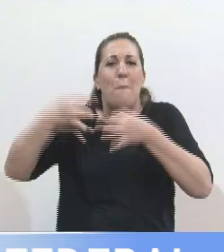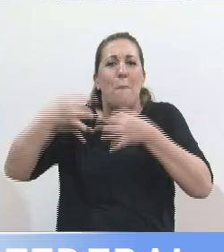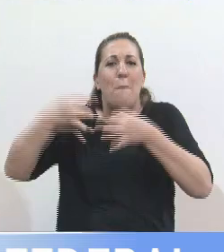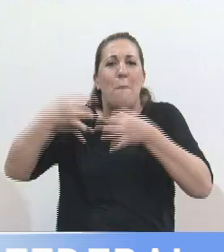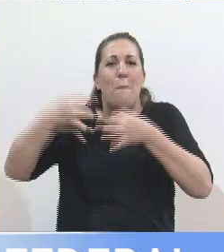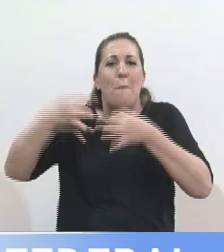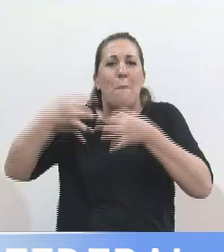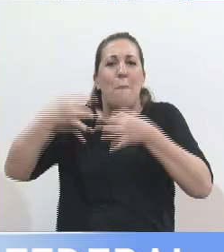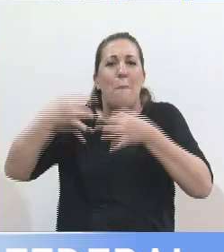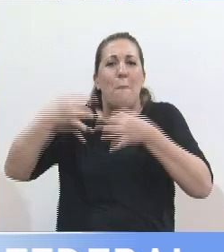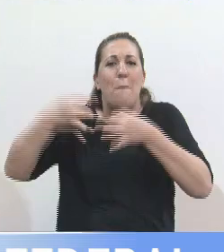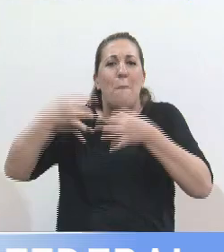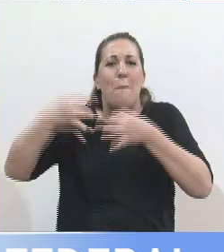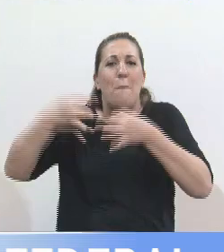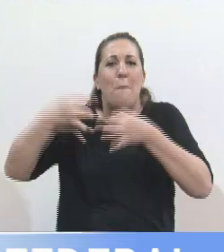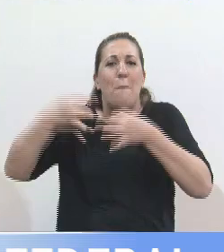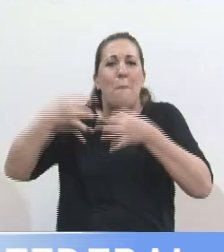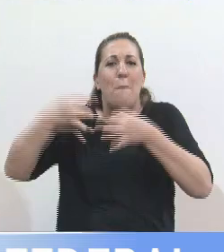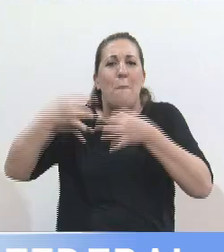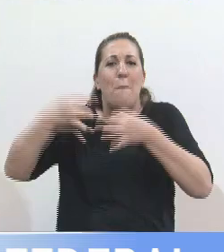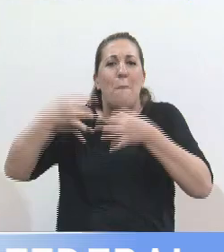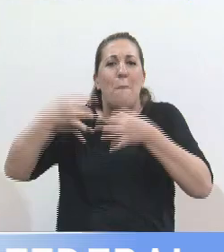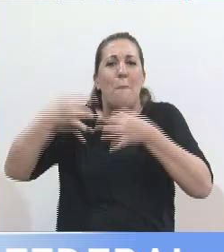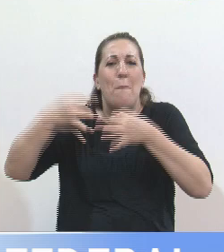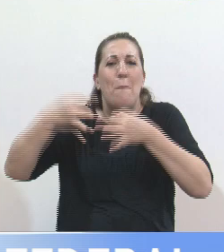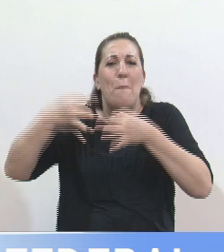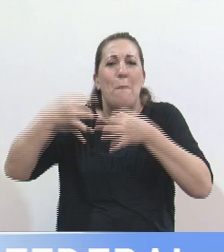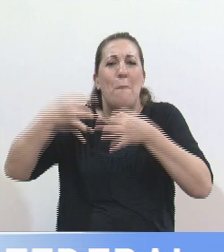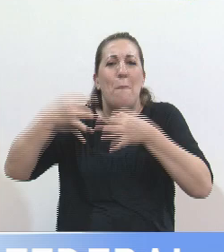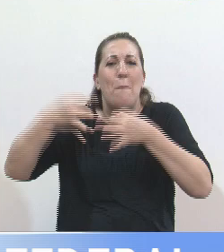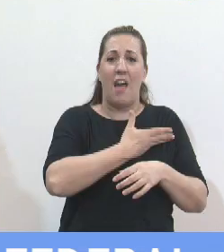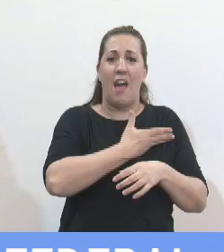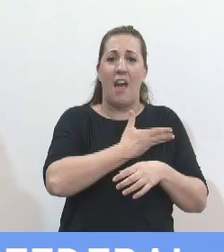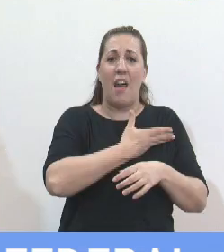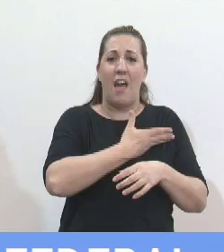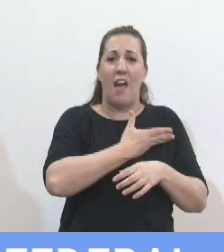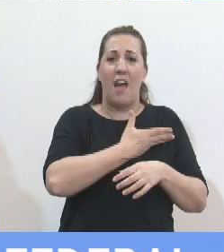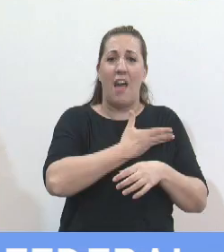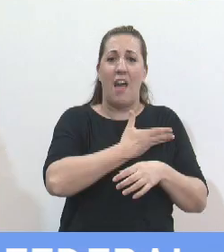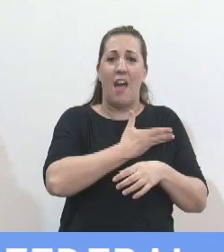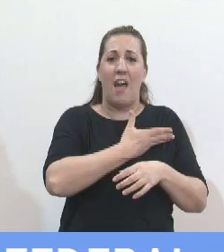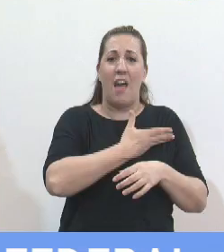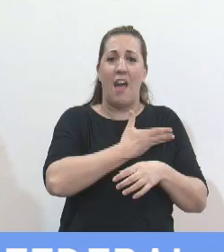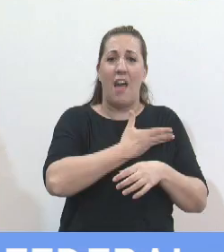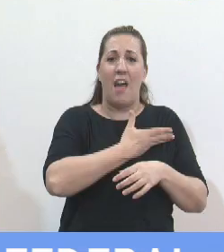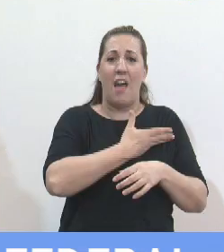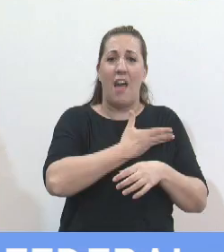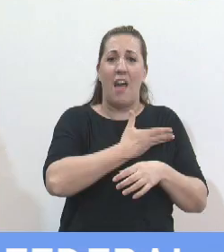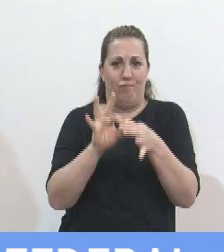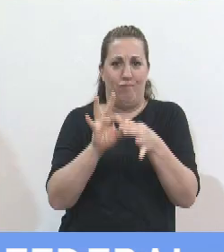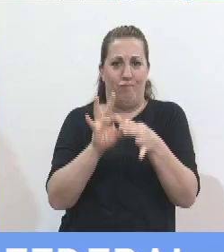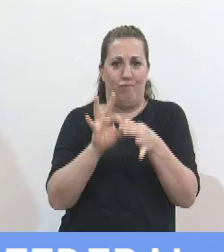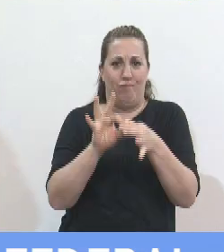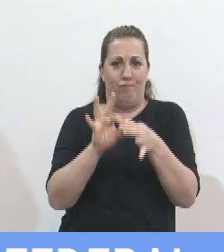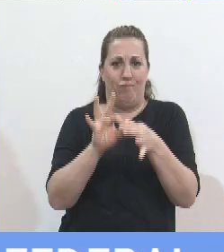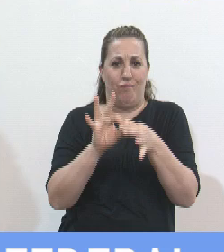Rosario y una sala con asiento en Santa Fe que dependa de esta Cámara Federal. Y un agregado, que fue